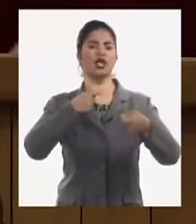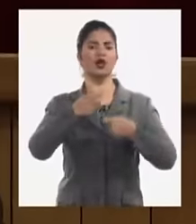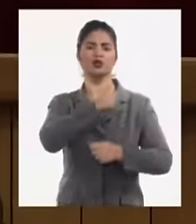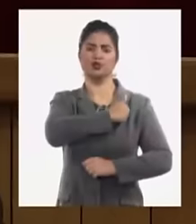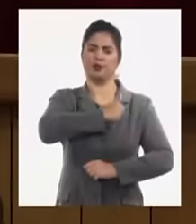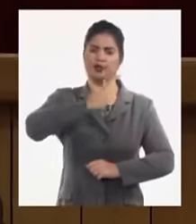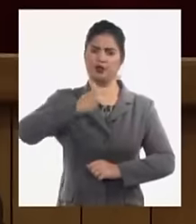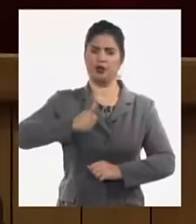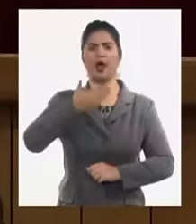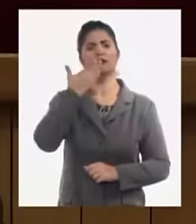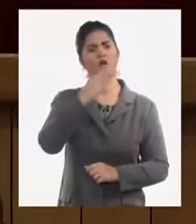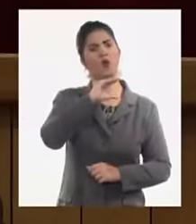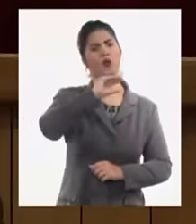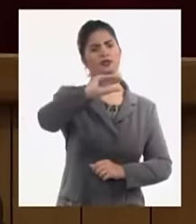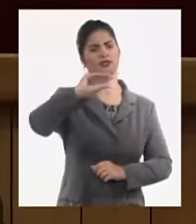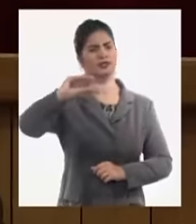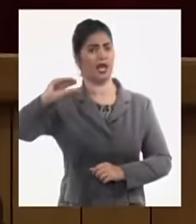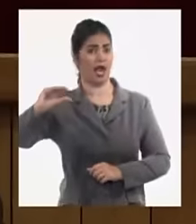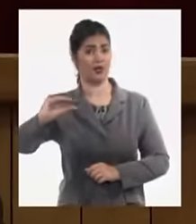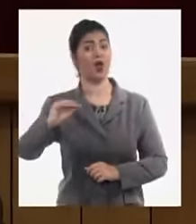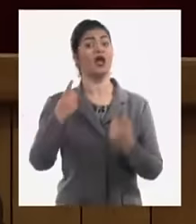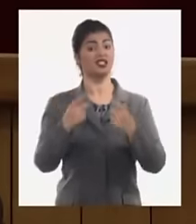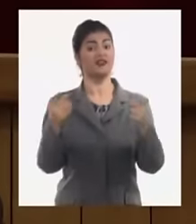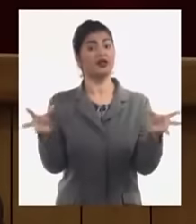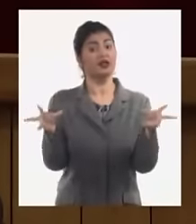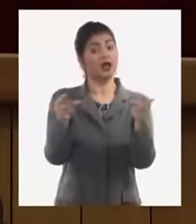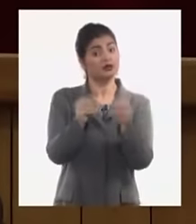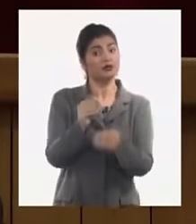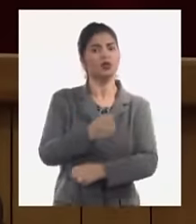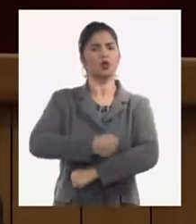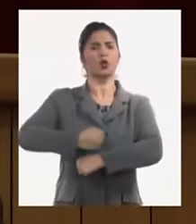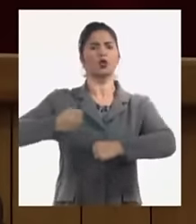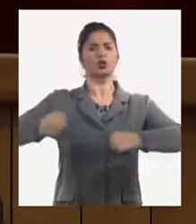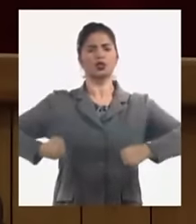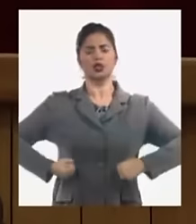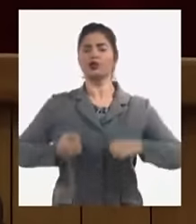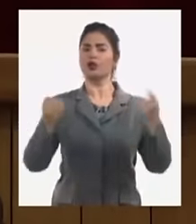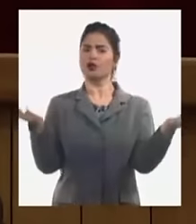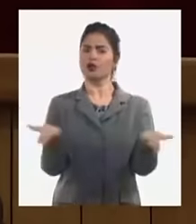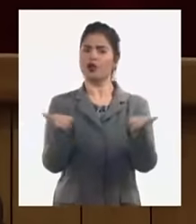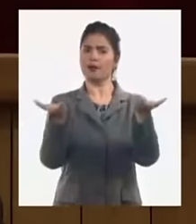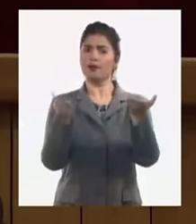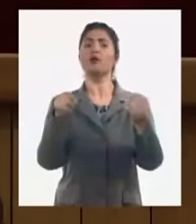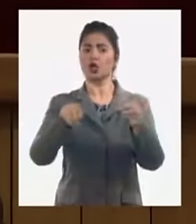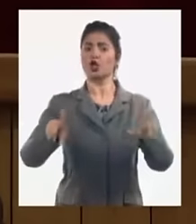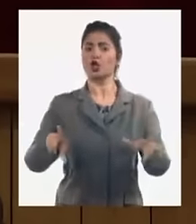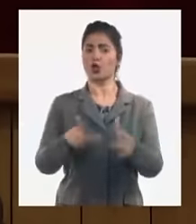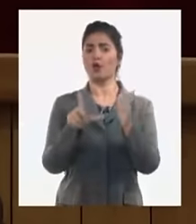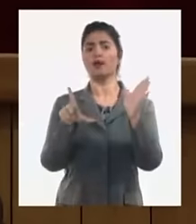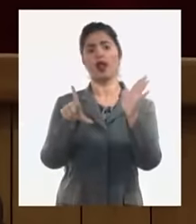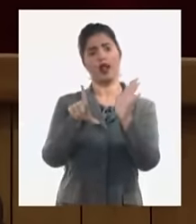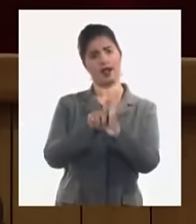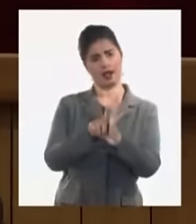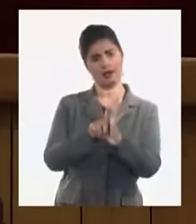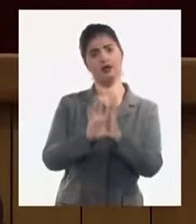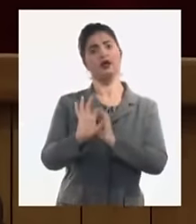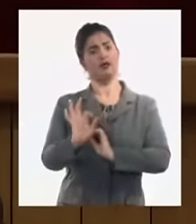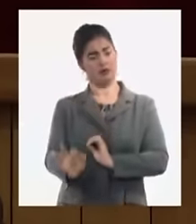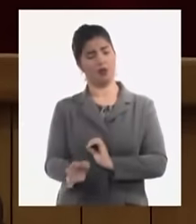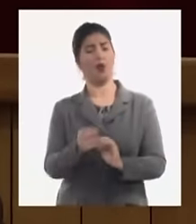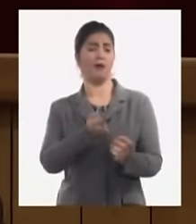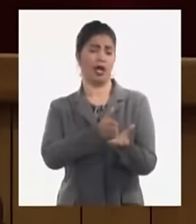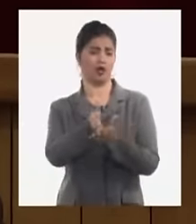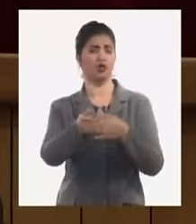propio esfuerzo el trabajo colectivo hay que lograr que avancemos más en la aplicación de este decreto que es una vía directa de que se pueda